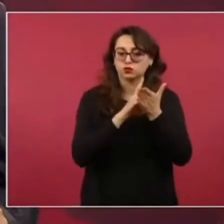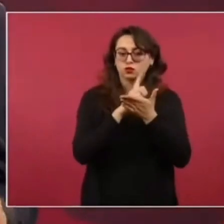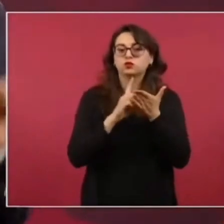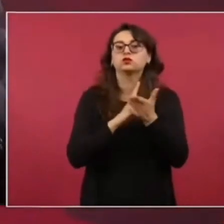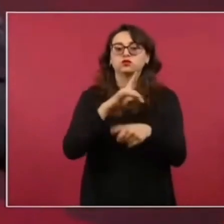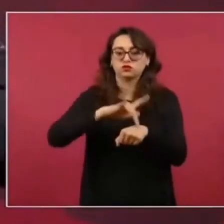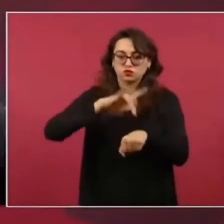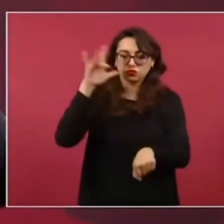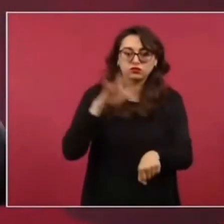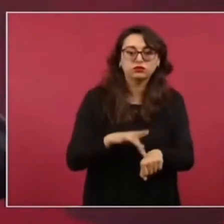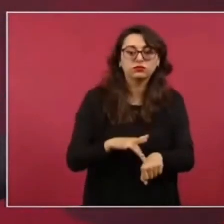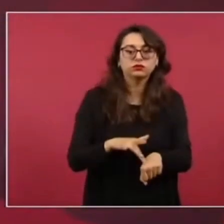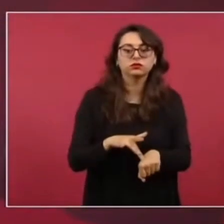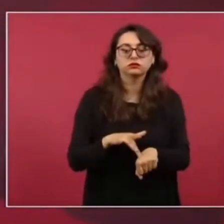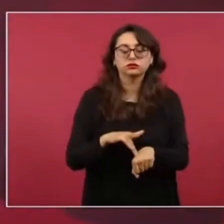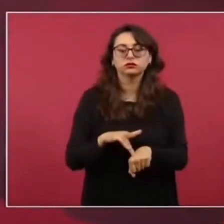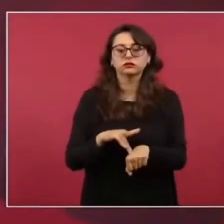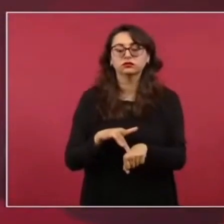que